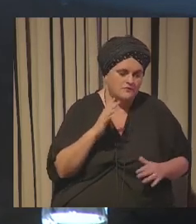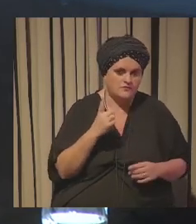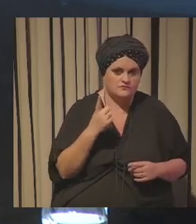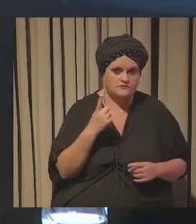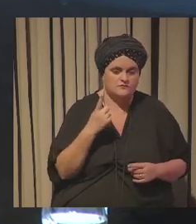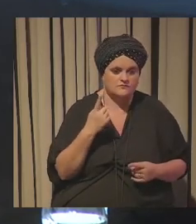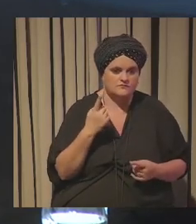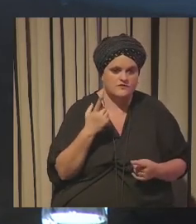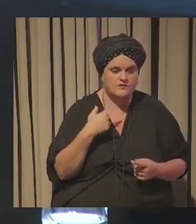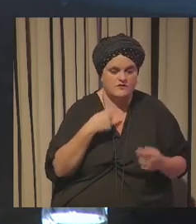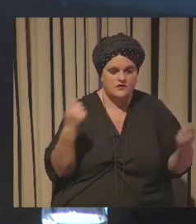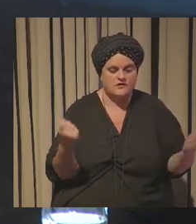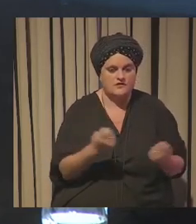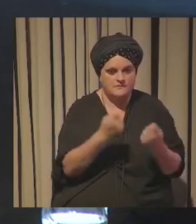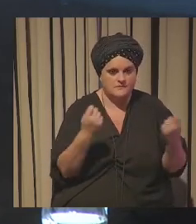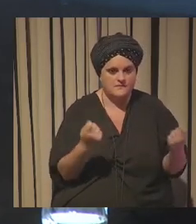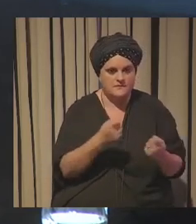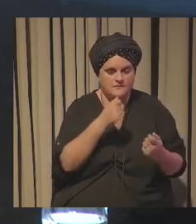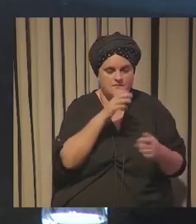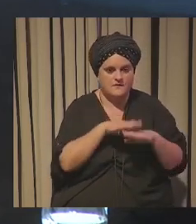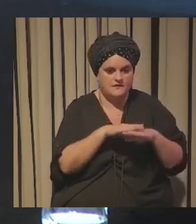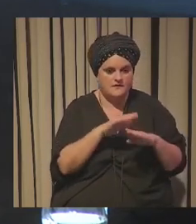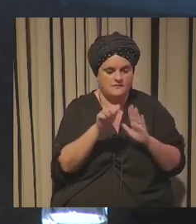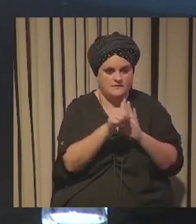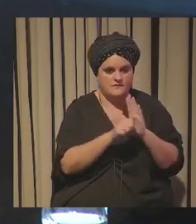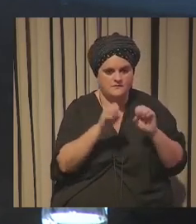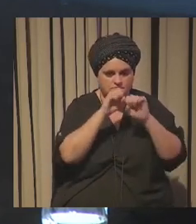hicimos la campaña de promoción para contar el programa